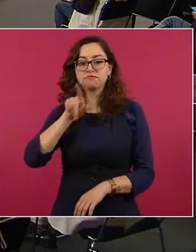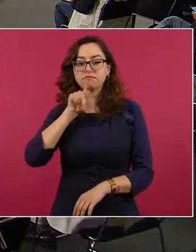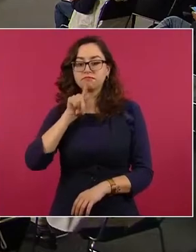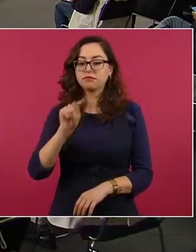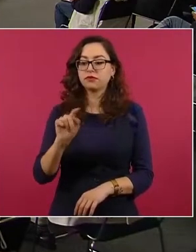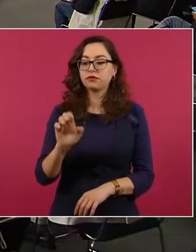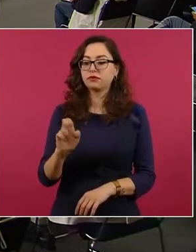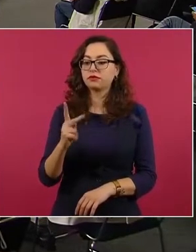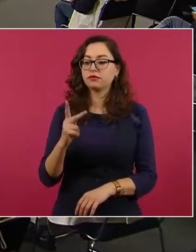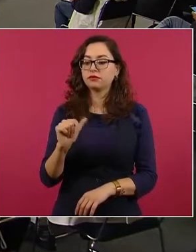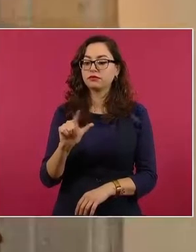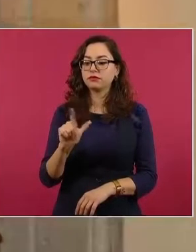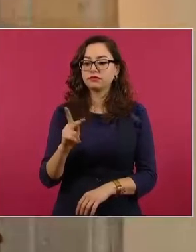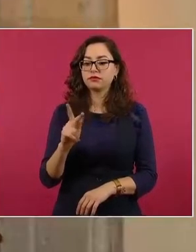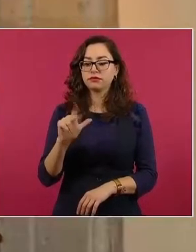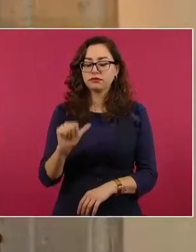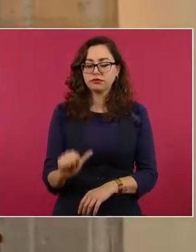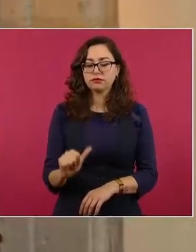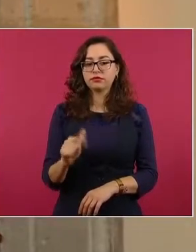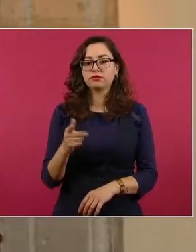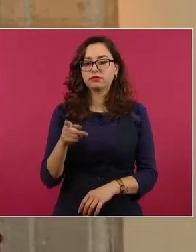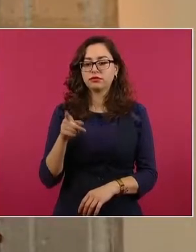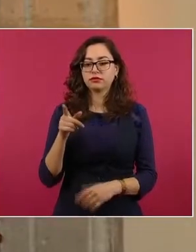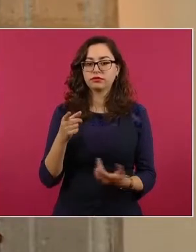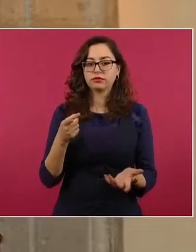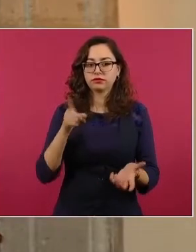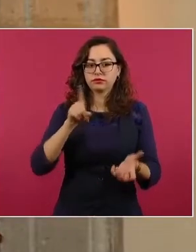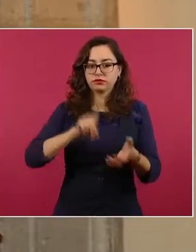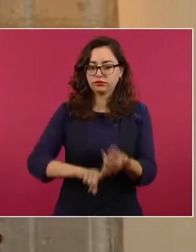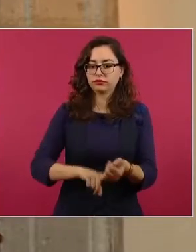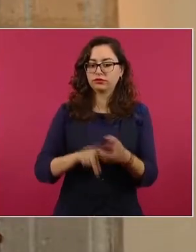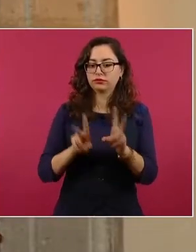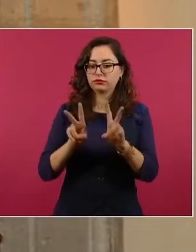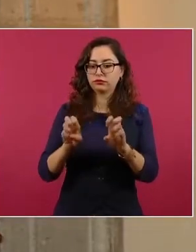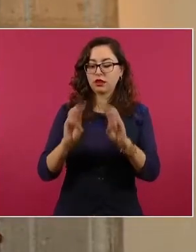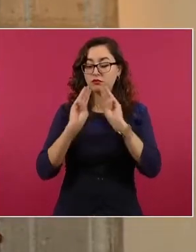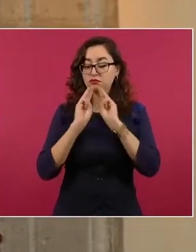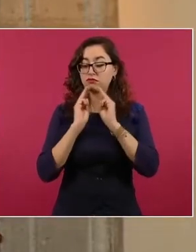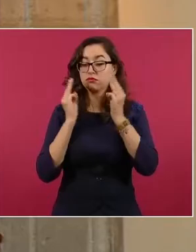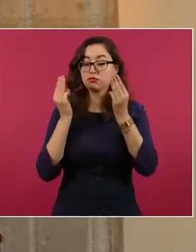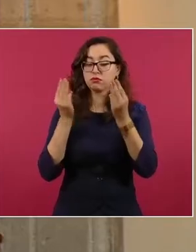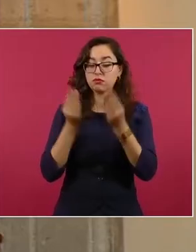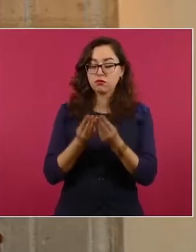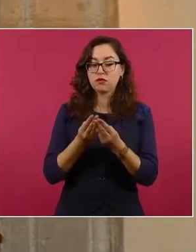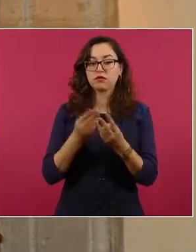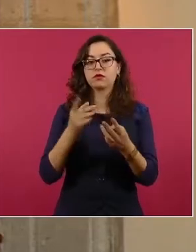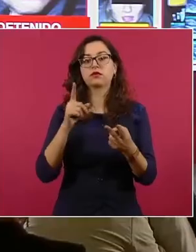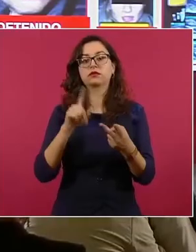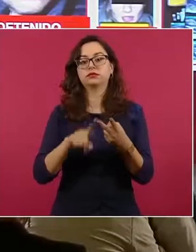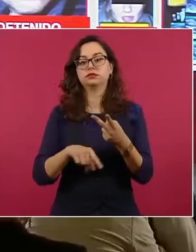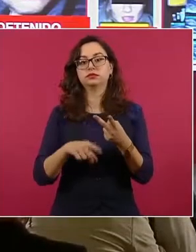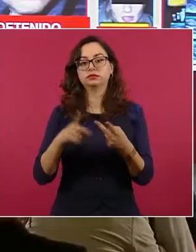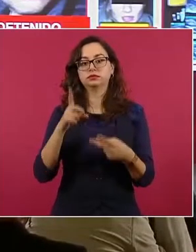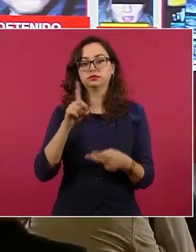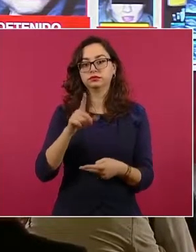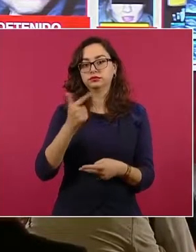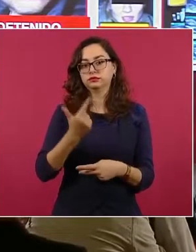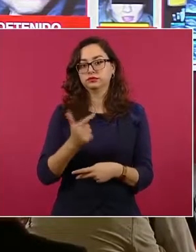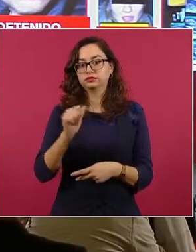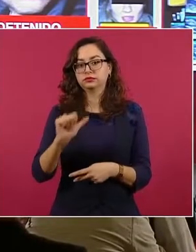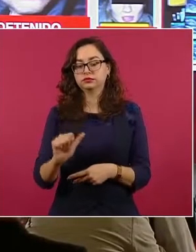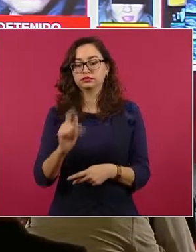con el apoyo de la Fiscalía Especializada en materia de delincuencia organizada y la Dirección General de Asuntos Policiales